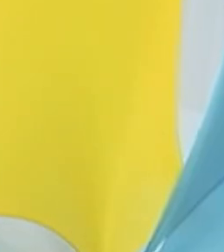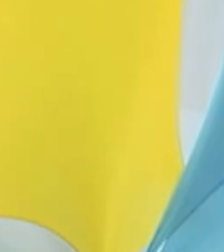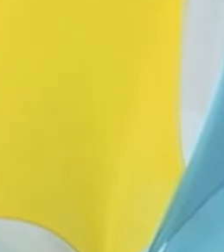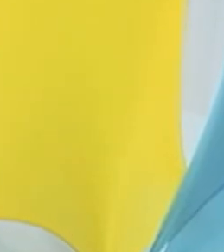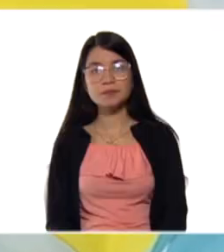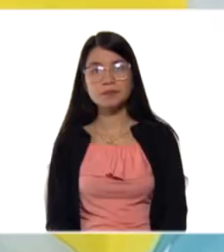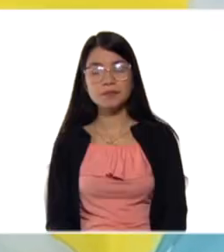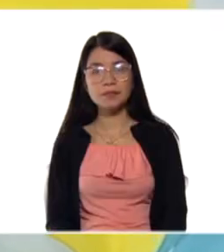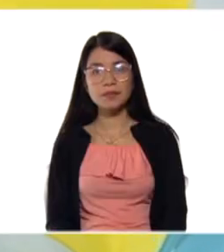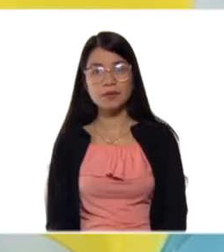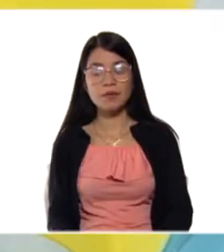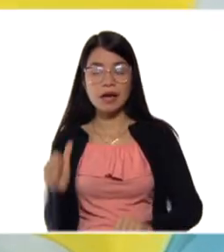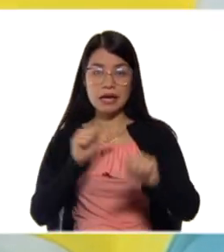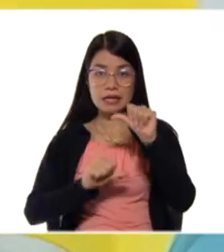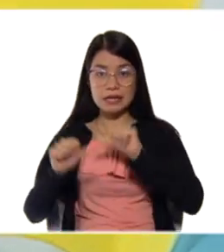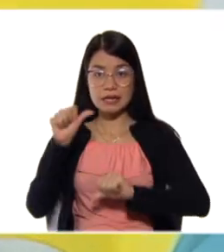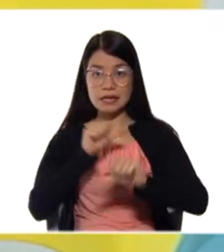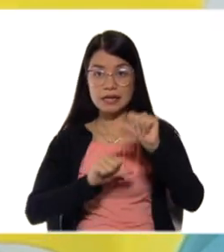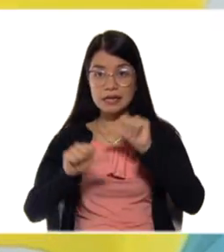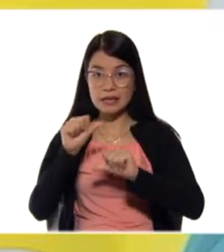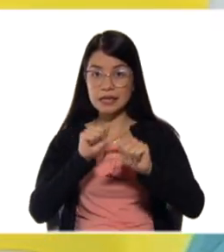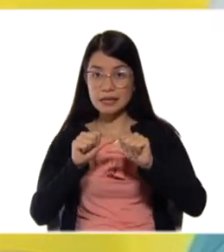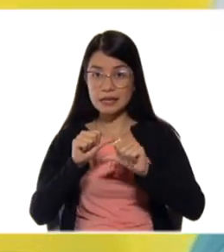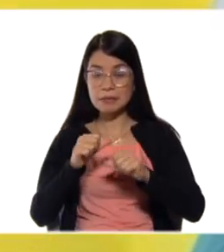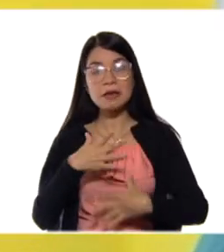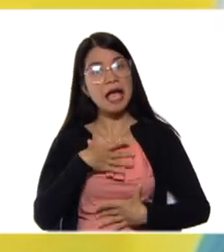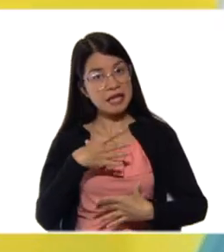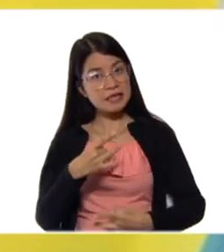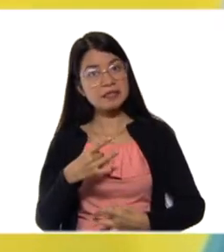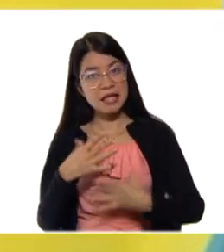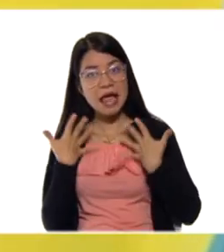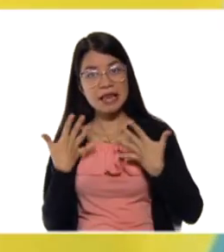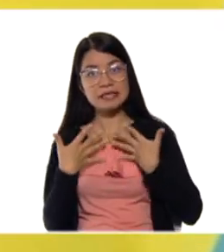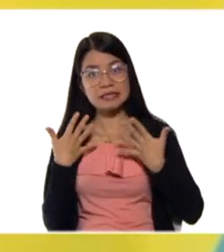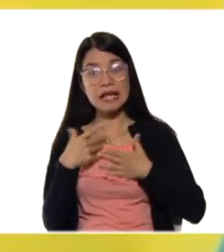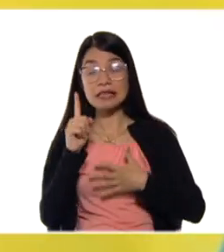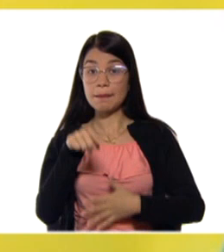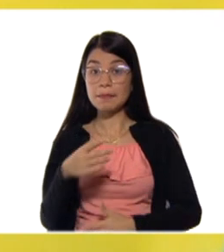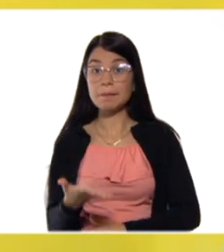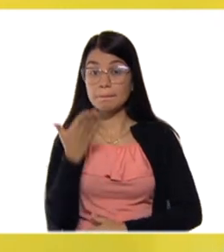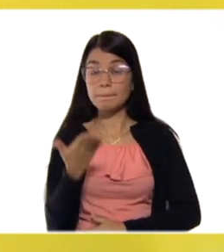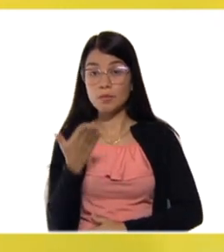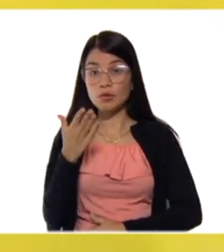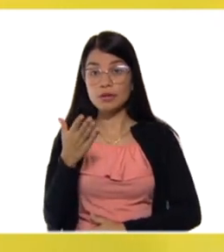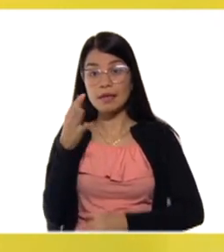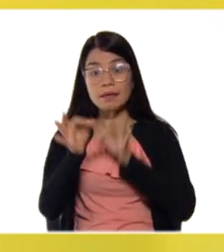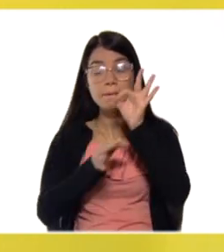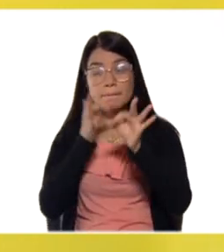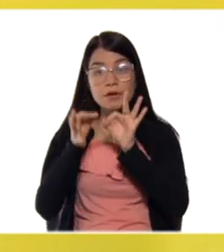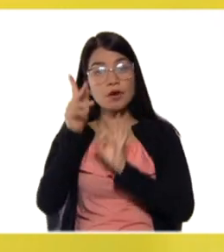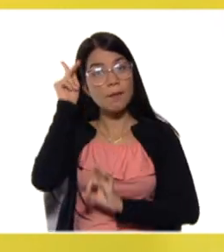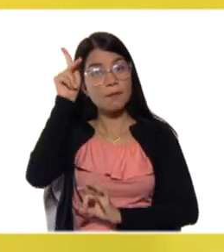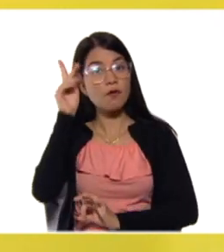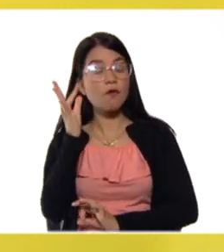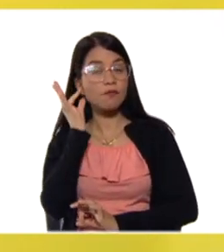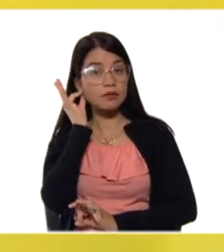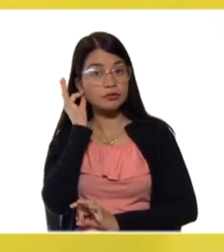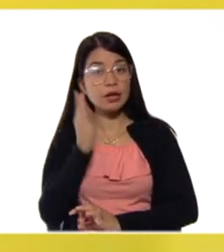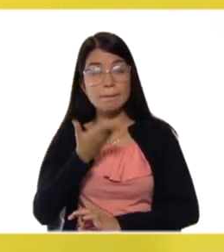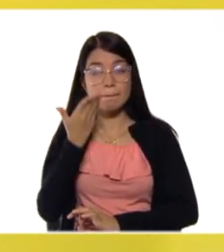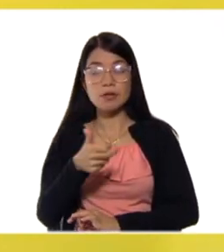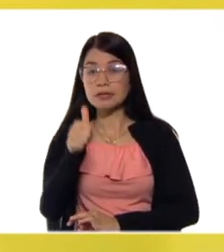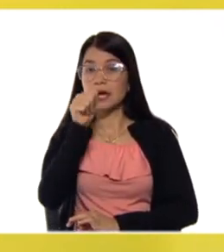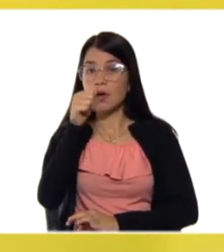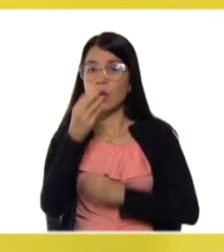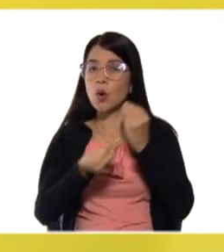Una química divertida, pero además esencial en cuanto nos planteó la profesora Omaira Guerrero la importancia del agua y